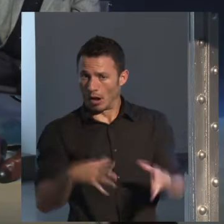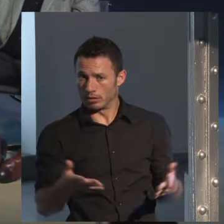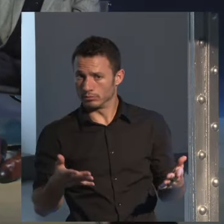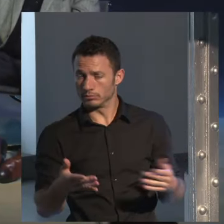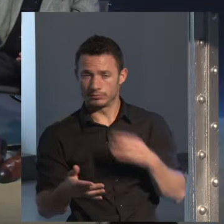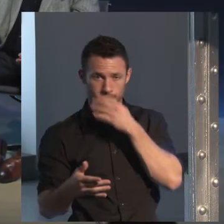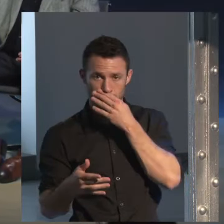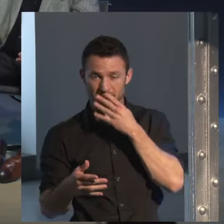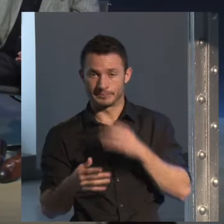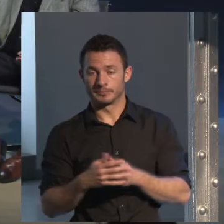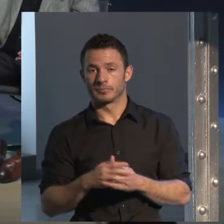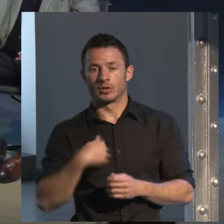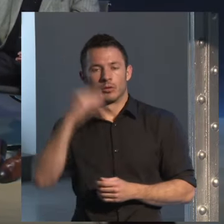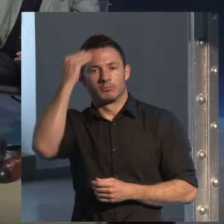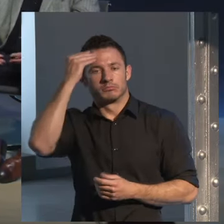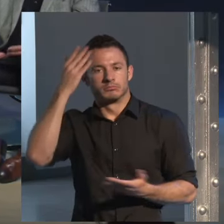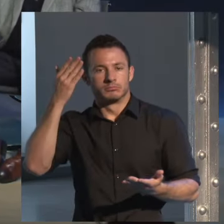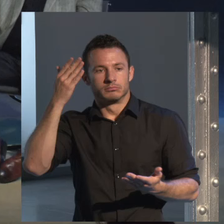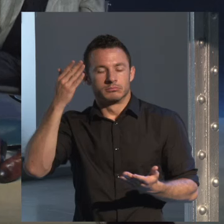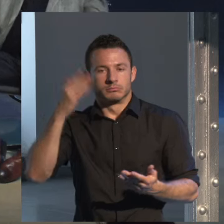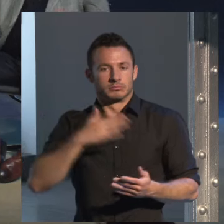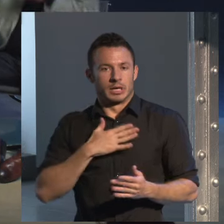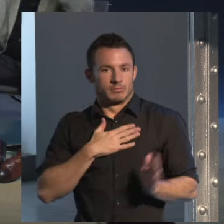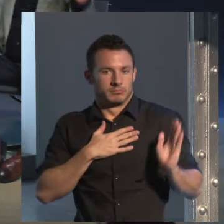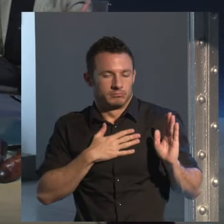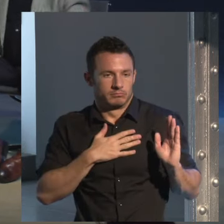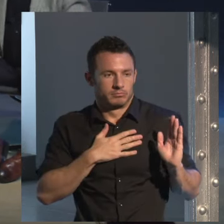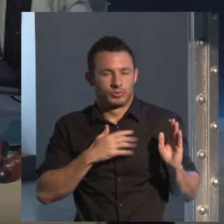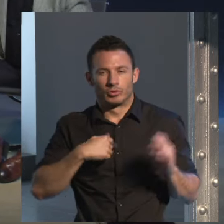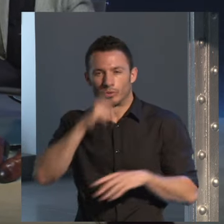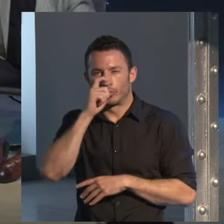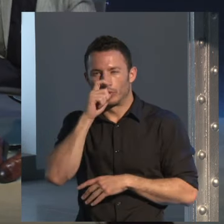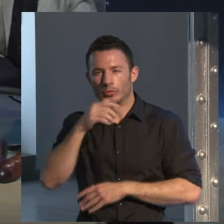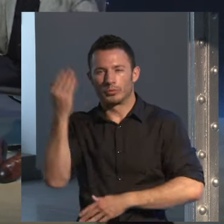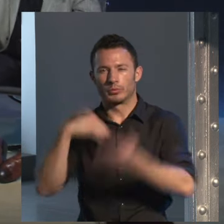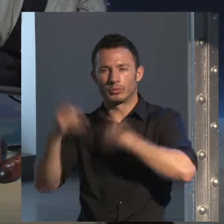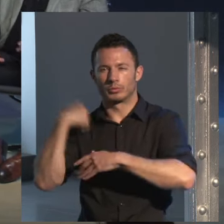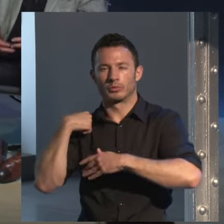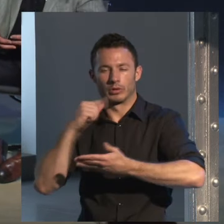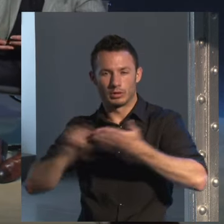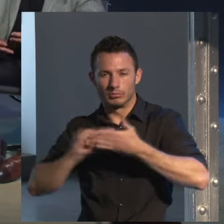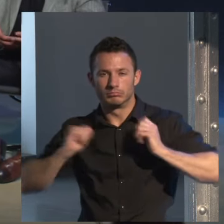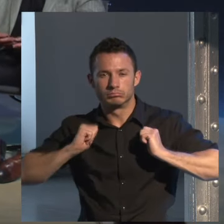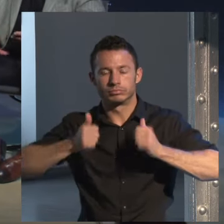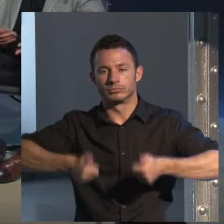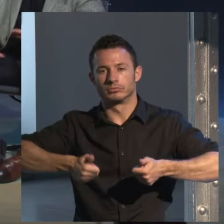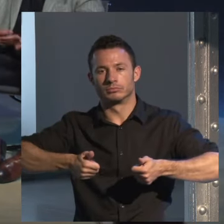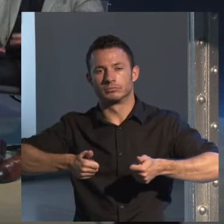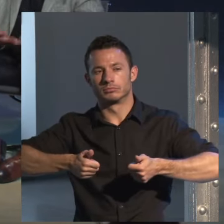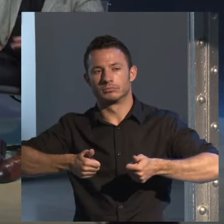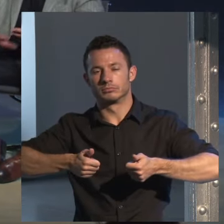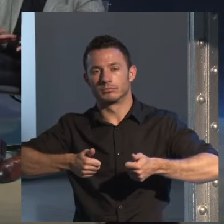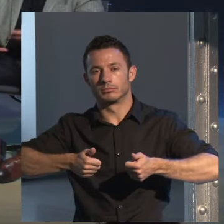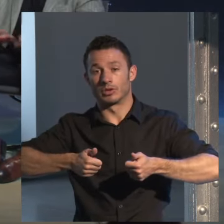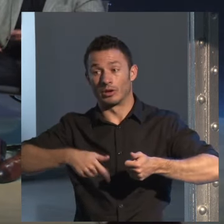Yo creo que a mí, yo recuerdo cuando yo empecé a escribir que había